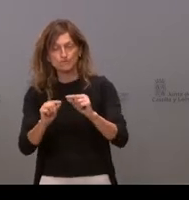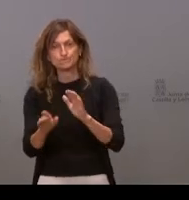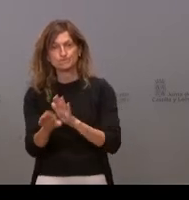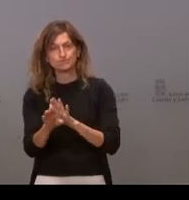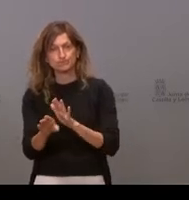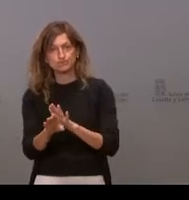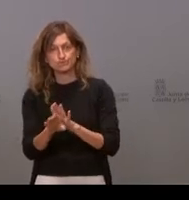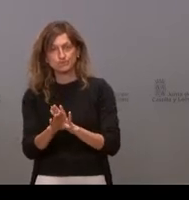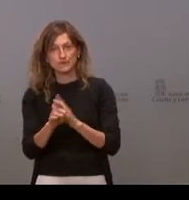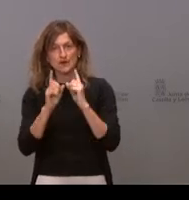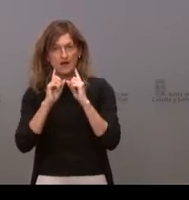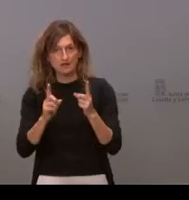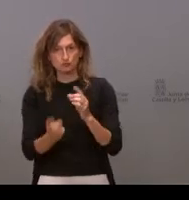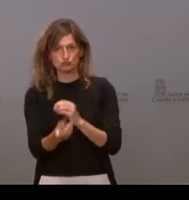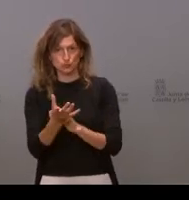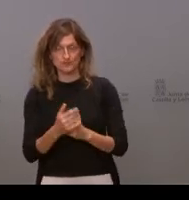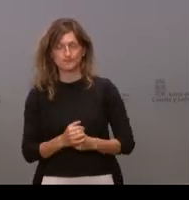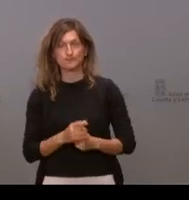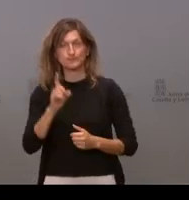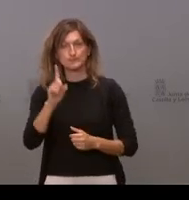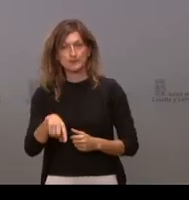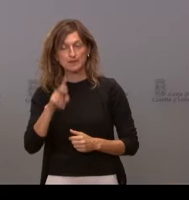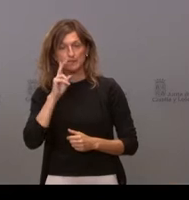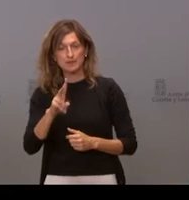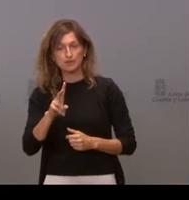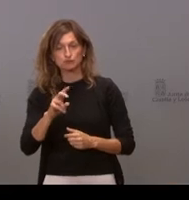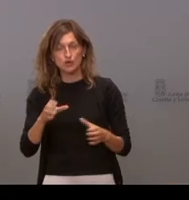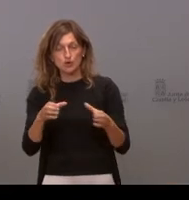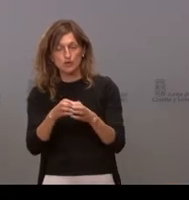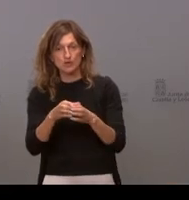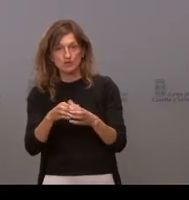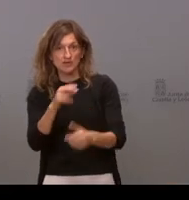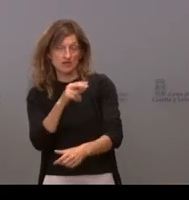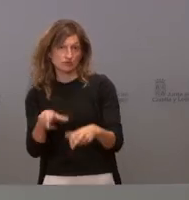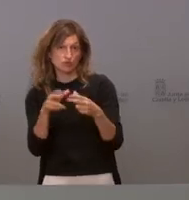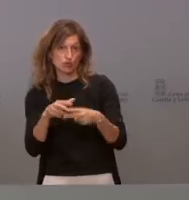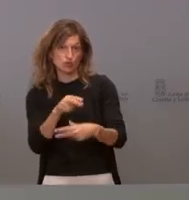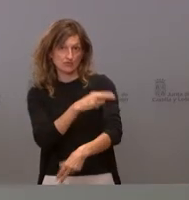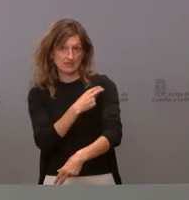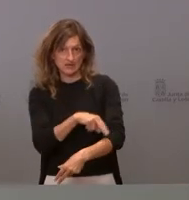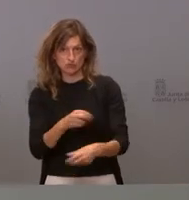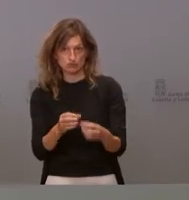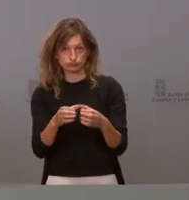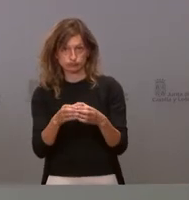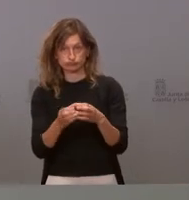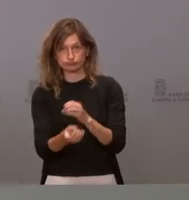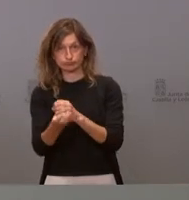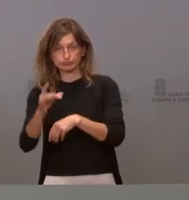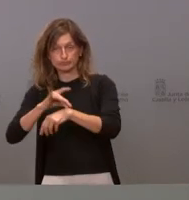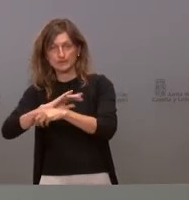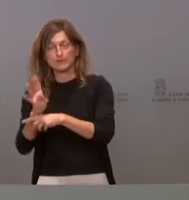produciendo casos y también hemos visto un aumento en los brotes sociosanitarios. En cuanto a la presencialidad